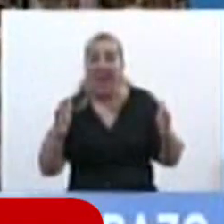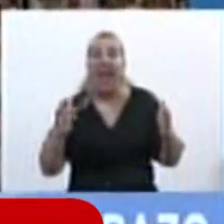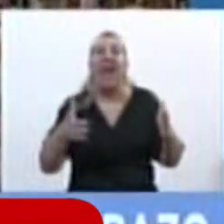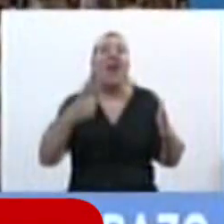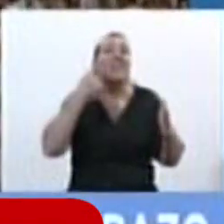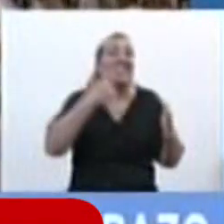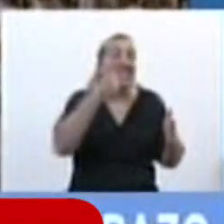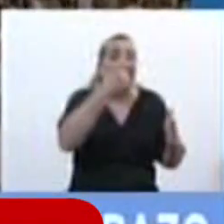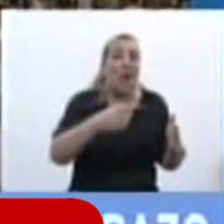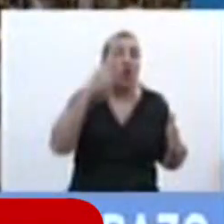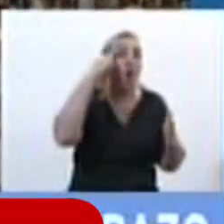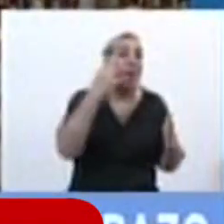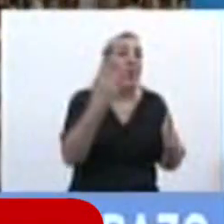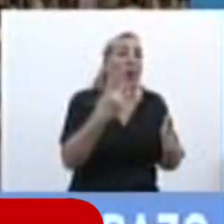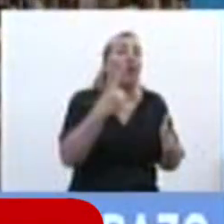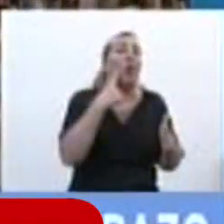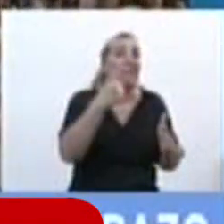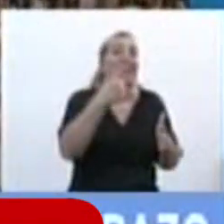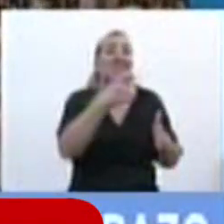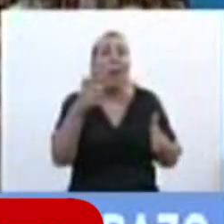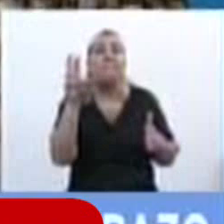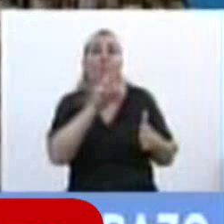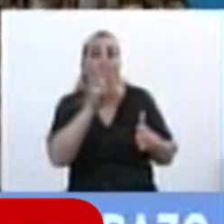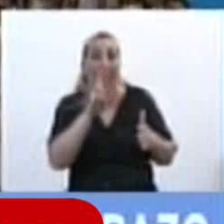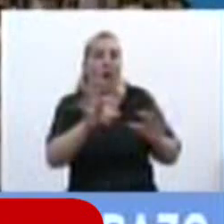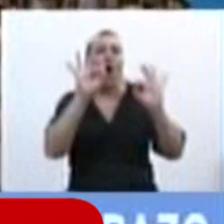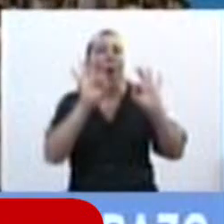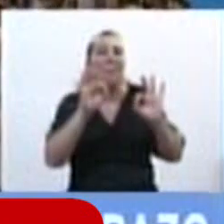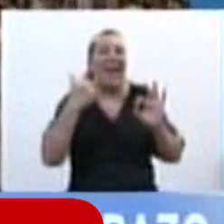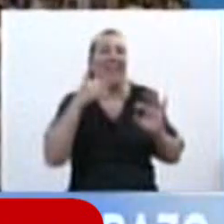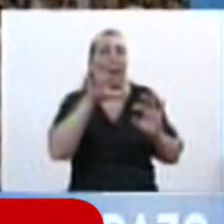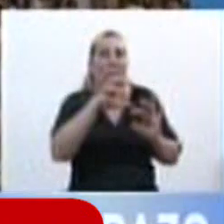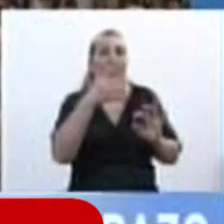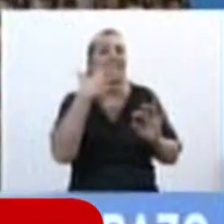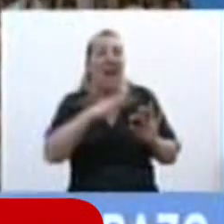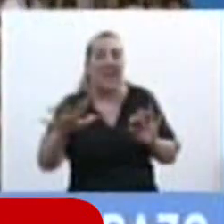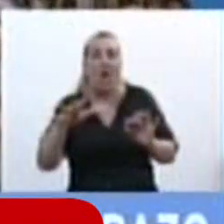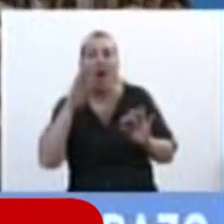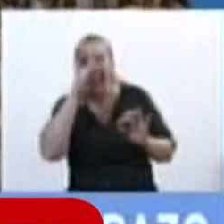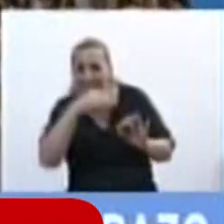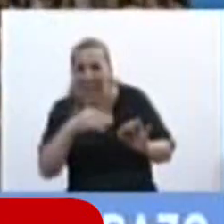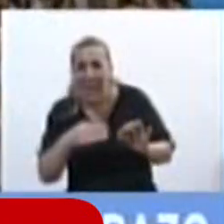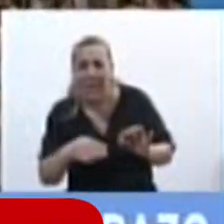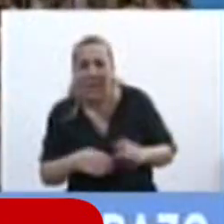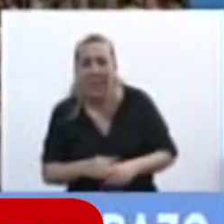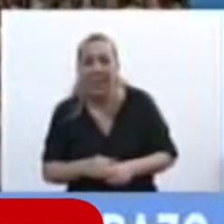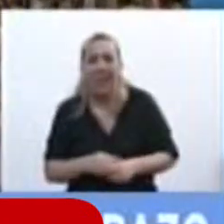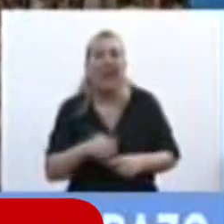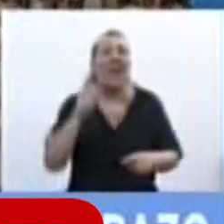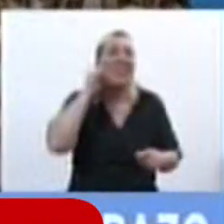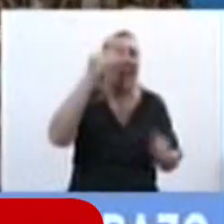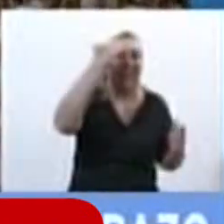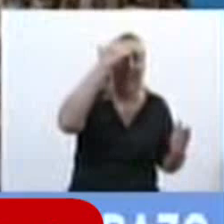.100 mujeres en la provincia de Río Negro que están en edad fértil entre 15 y 49 años